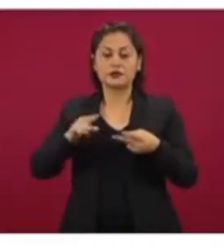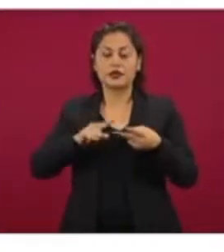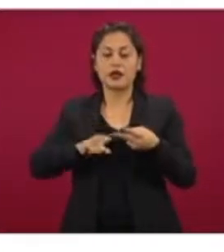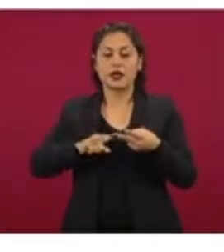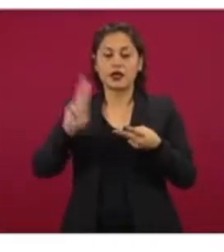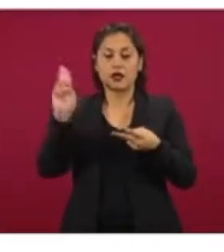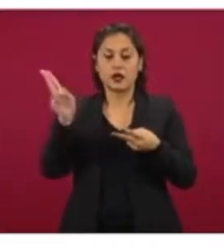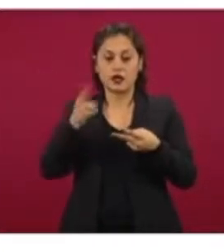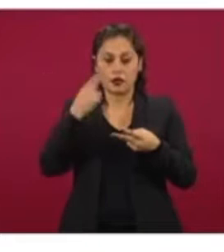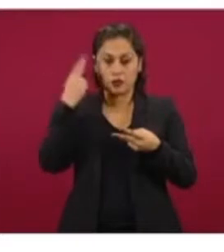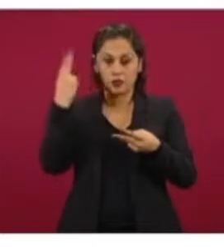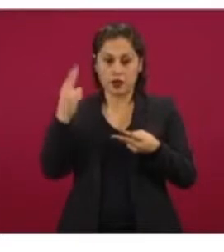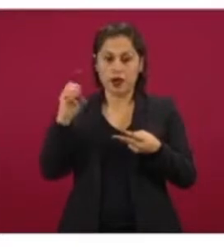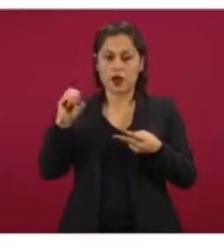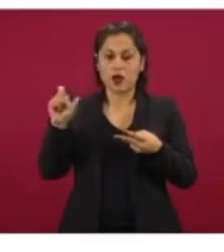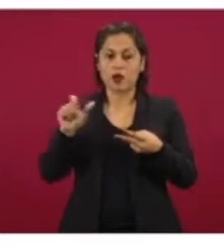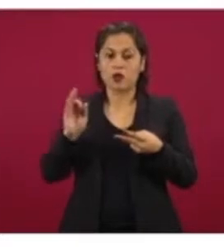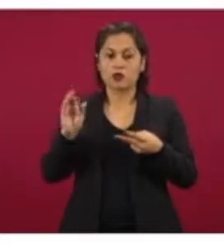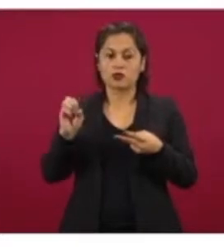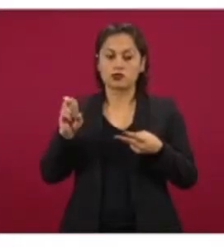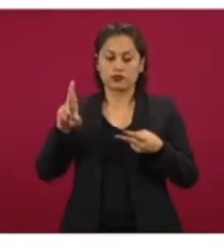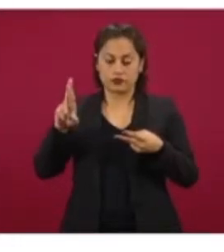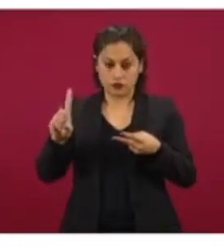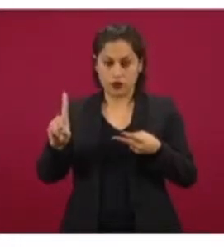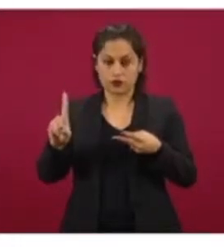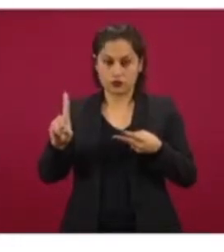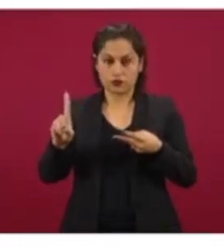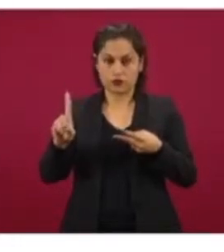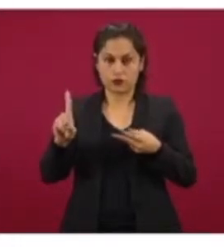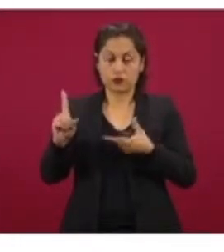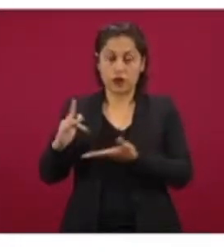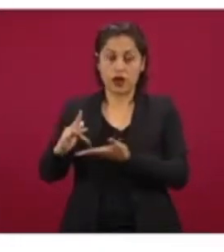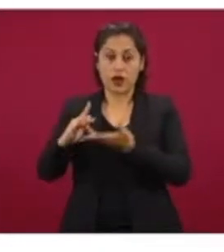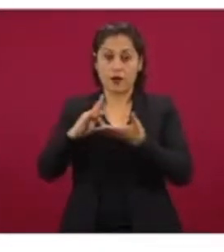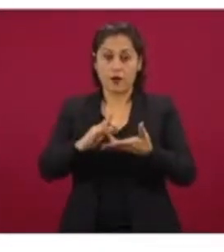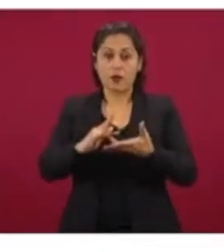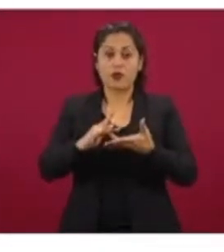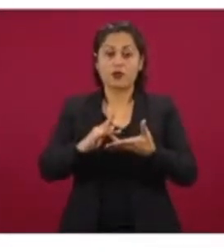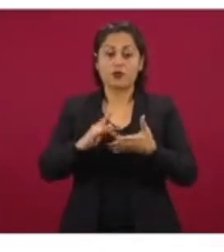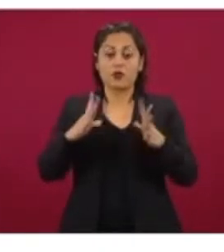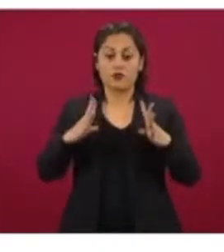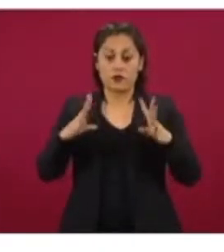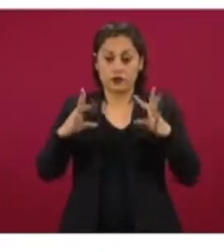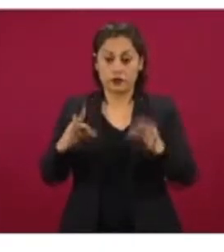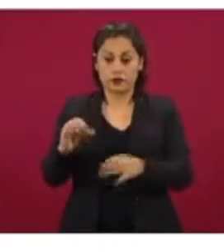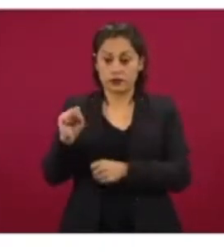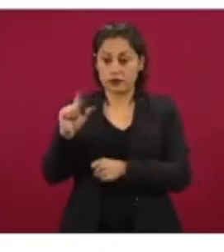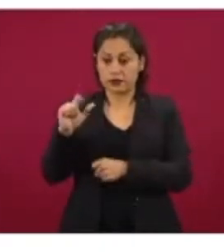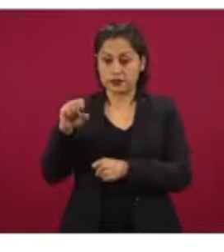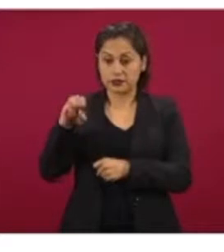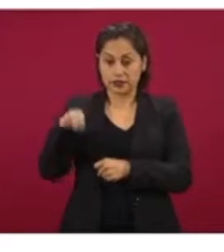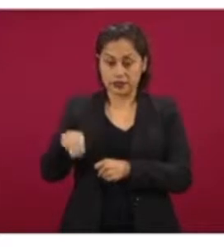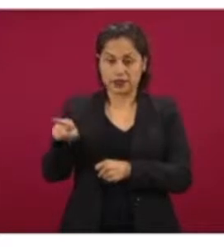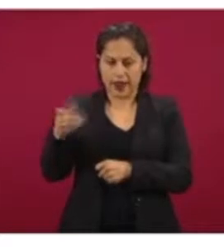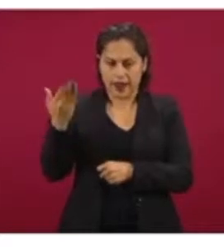Oxford University, con el apoyo de la Fundación Slim, que ya comentó el señor presidente hace un momento.